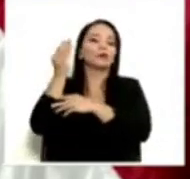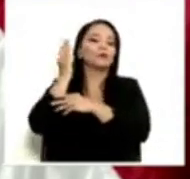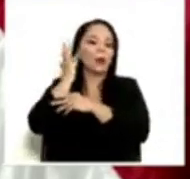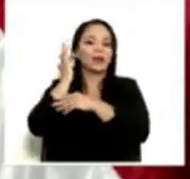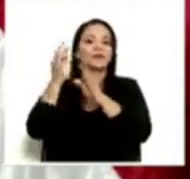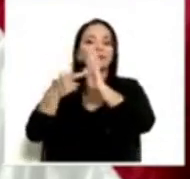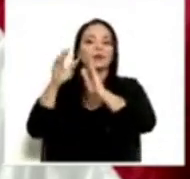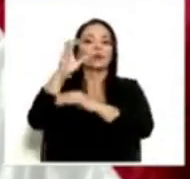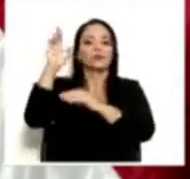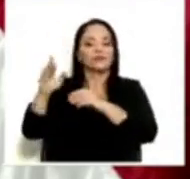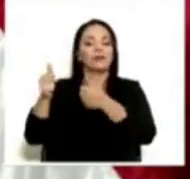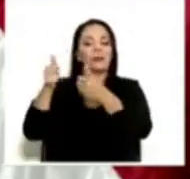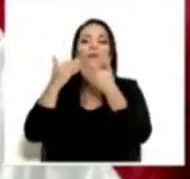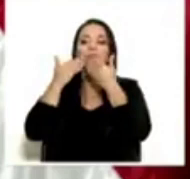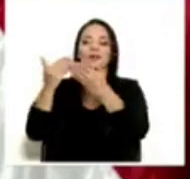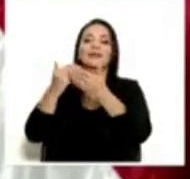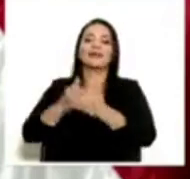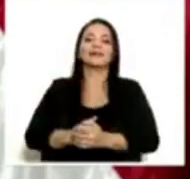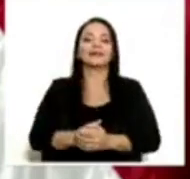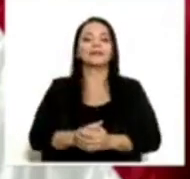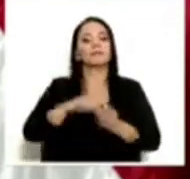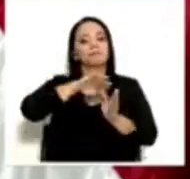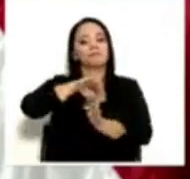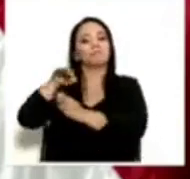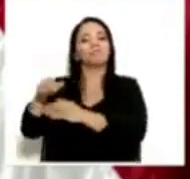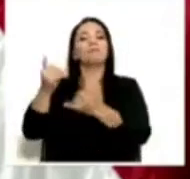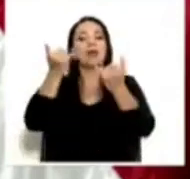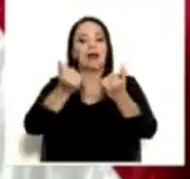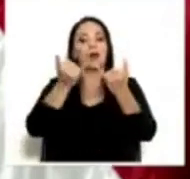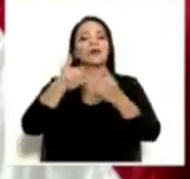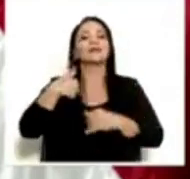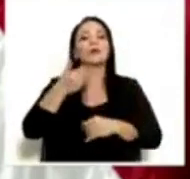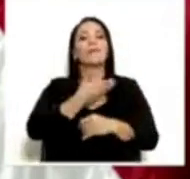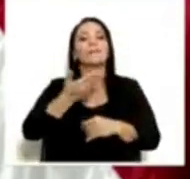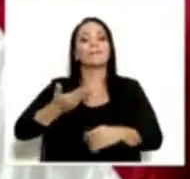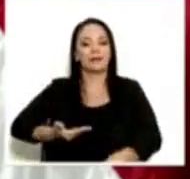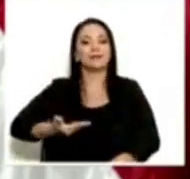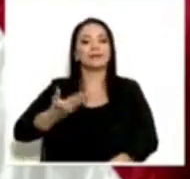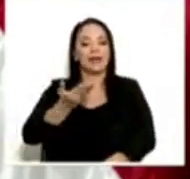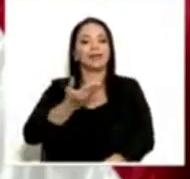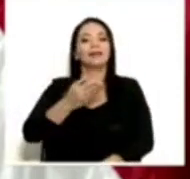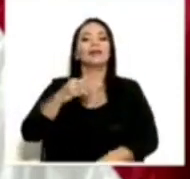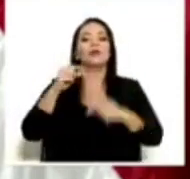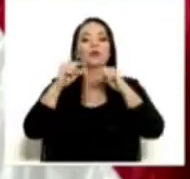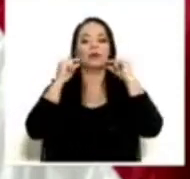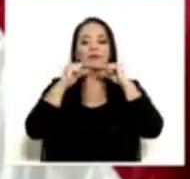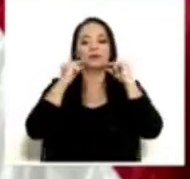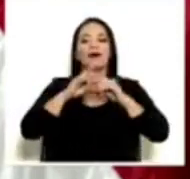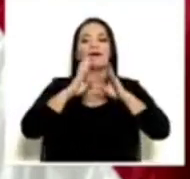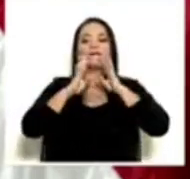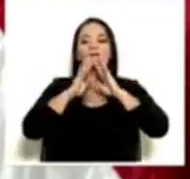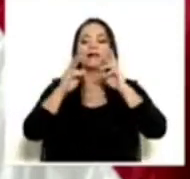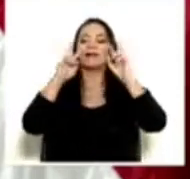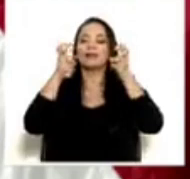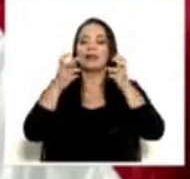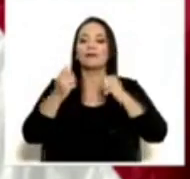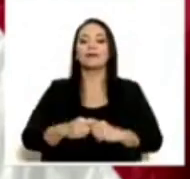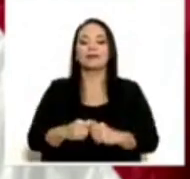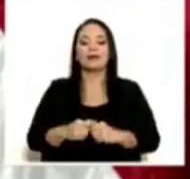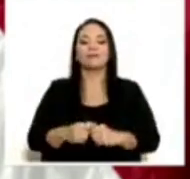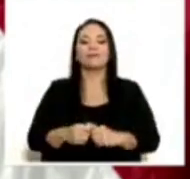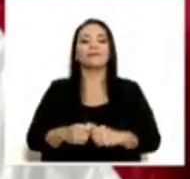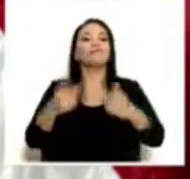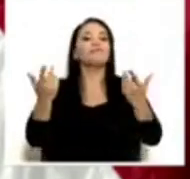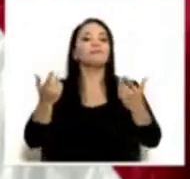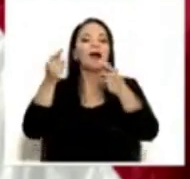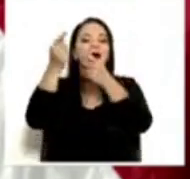Costa Rica muy bien. A continuación, presidente de la República, Rodrigo Chávez Robles, se referirá a Hacienda en